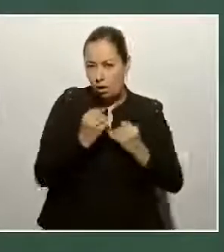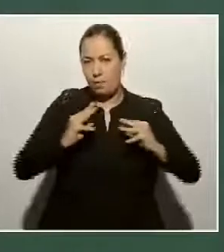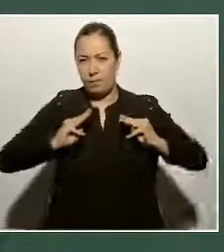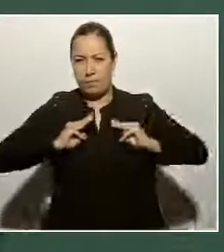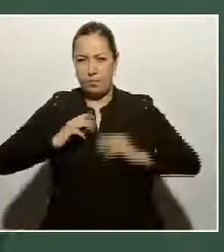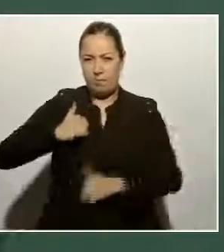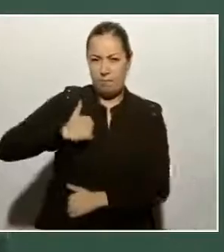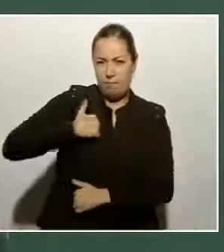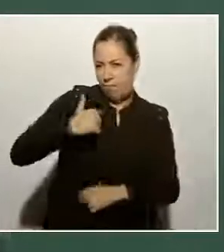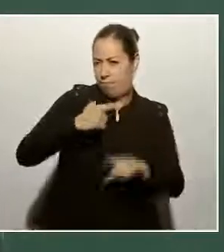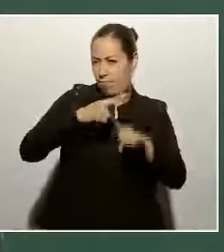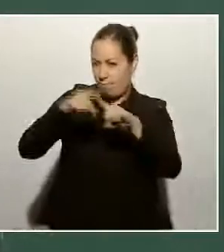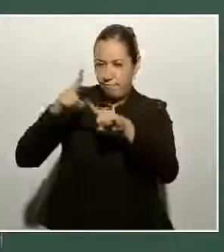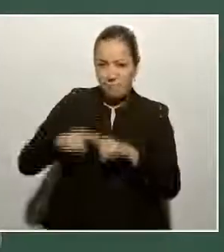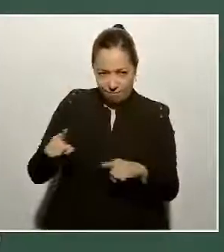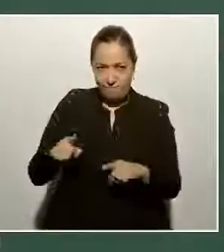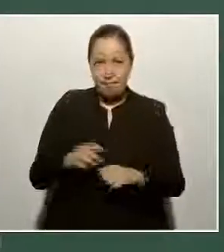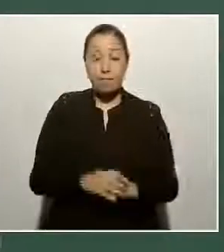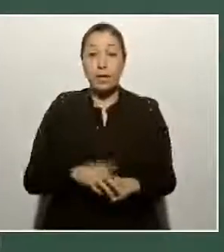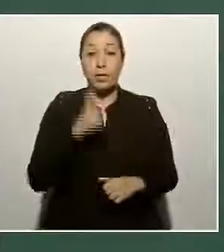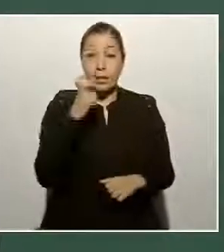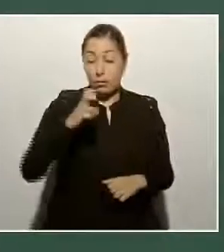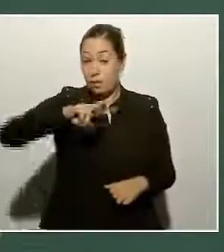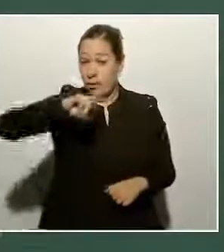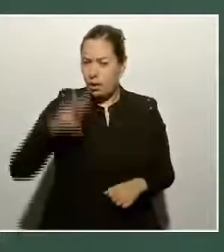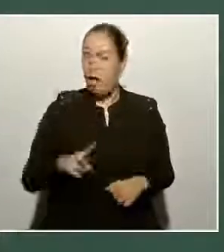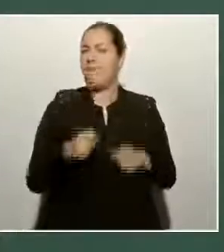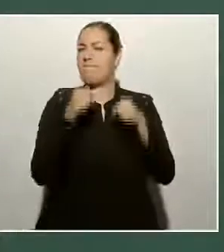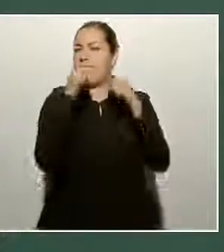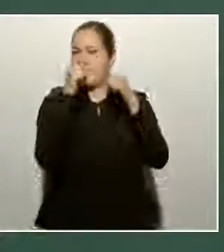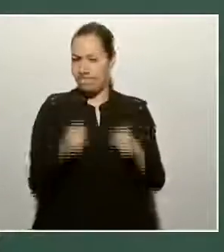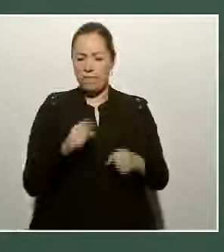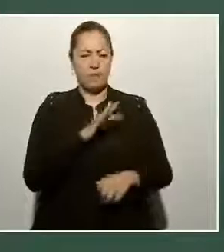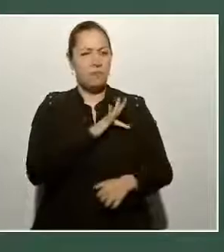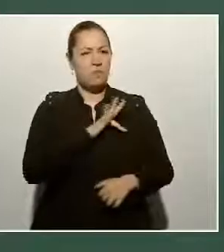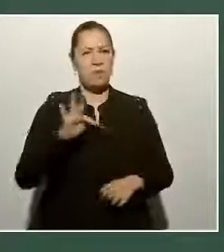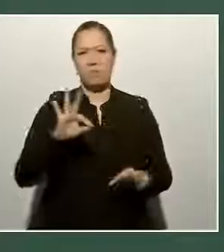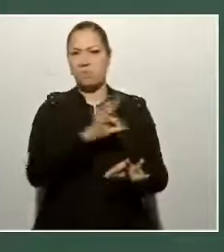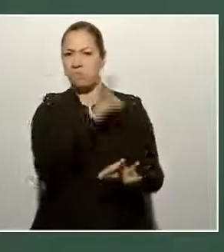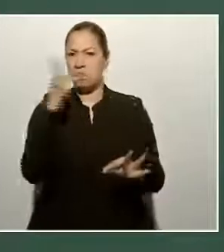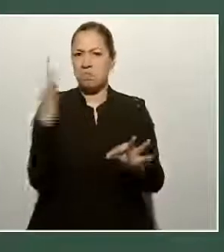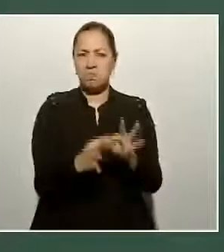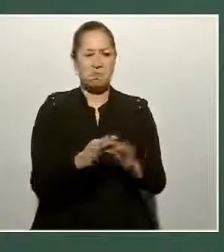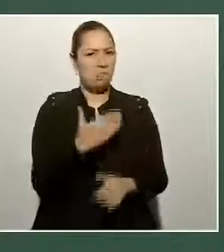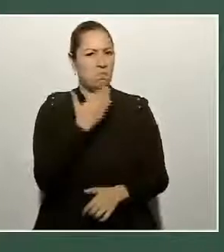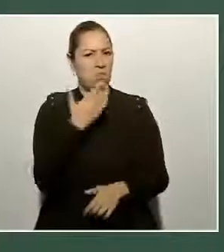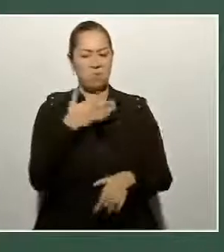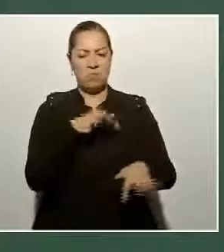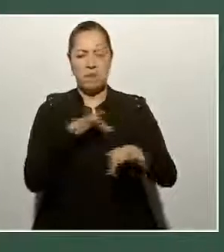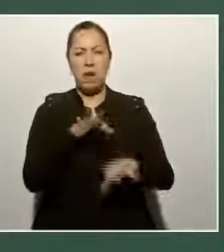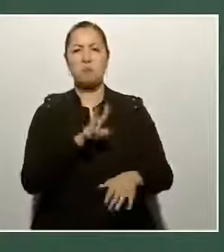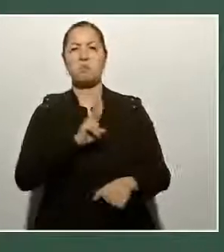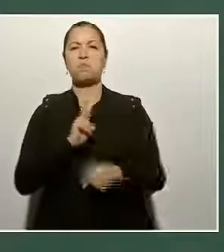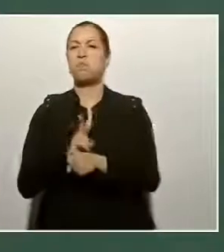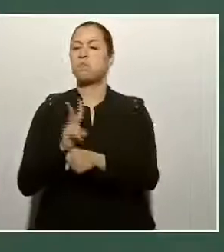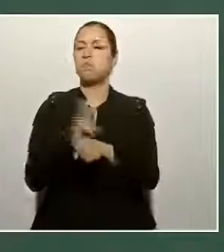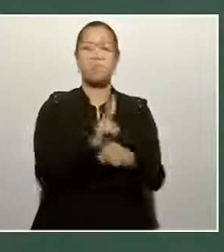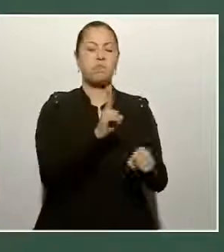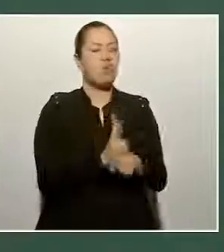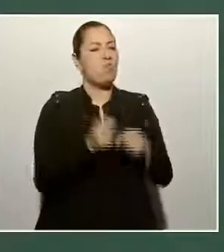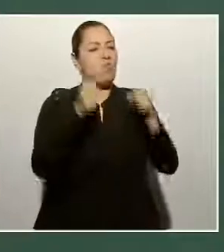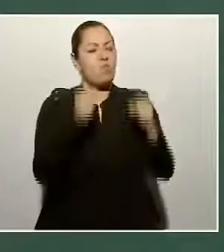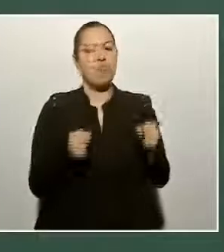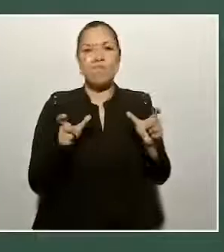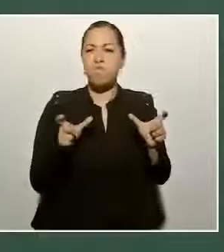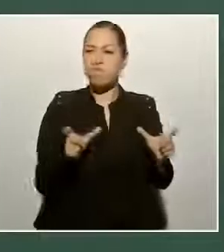o la Armada, la cual sin duda le permitirá cumplir de manera eficaz su misión de garantizar la